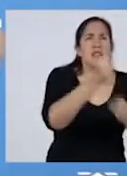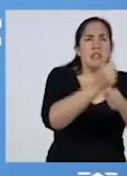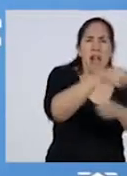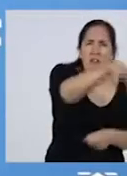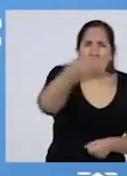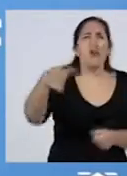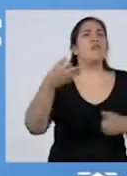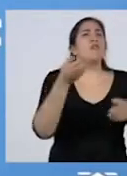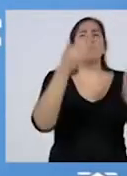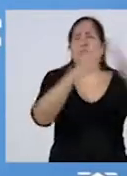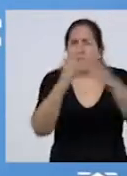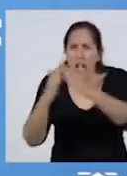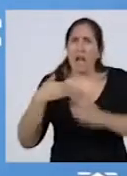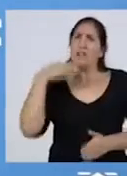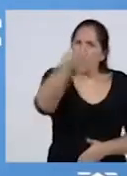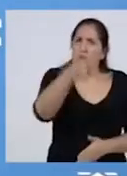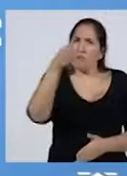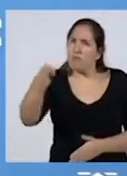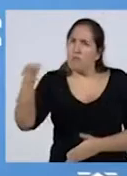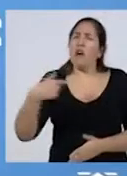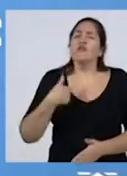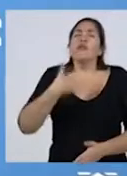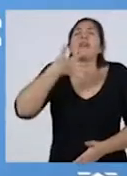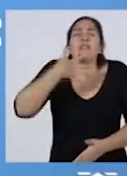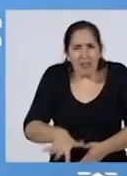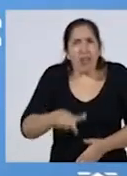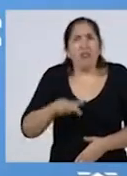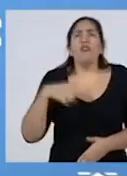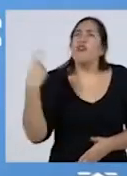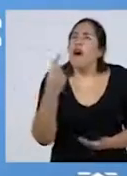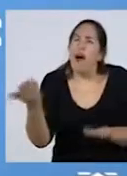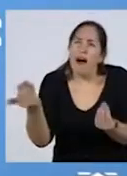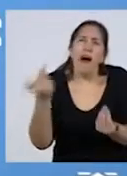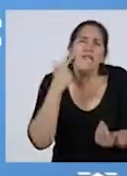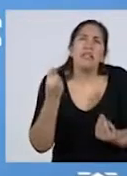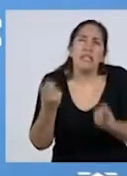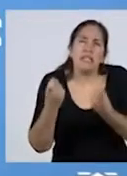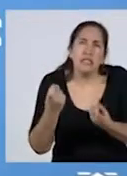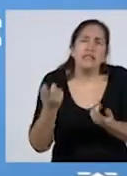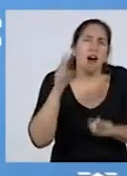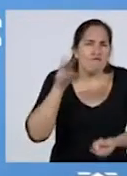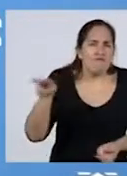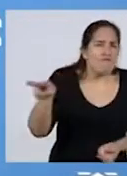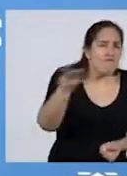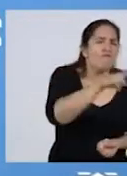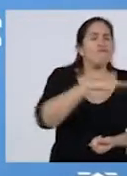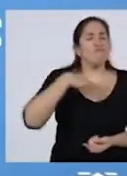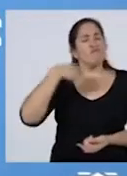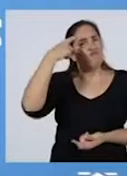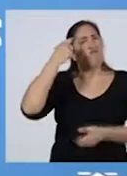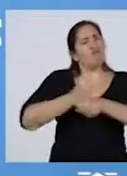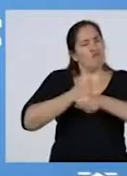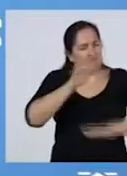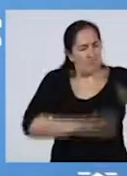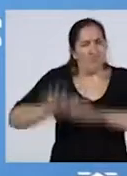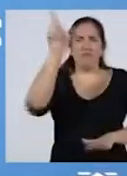casas, escuchando y entendiendo qué es lo que queremos todos juntos, es construir un país en el cual cada vez haya más